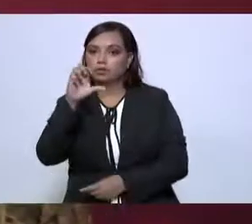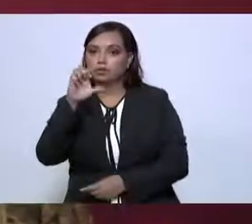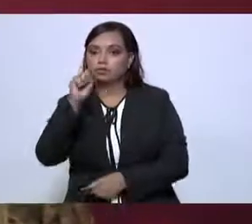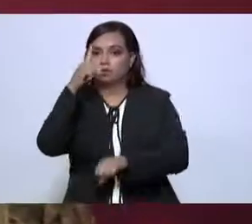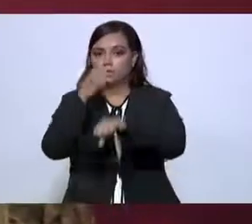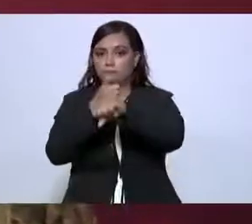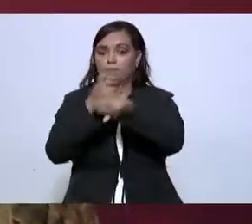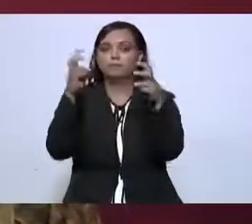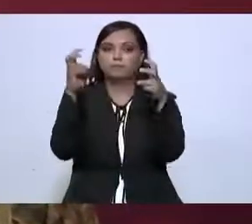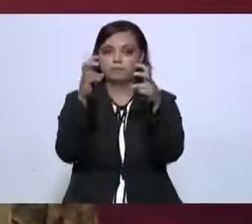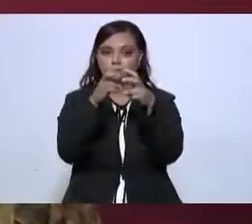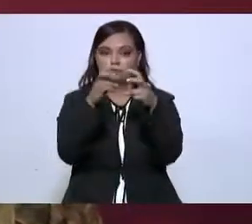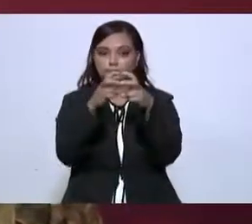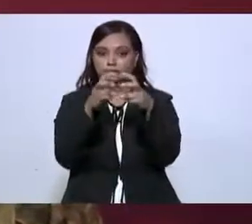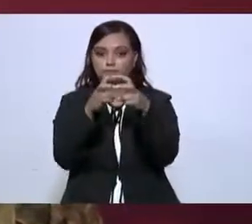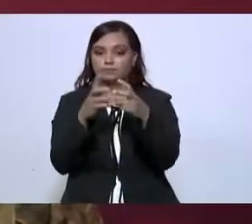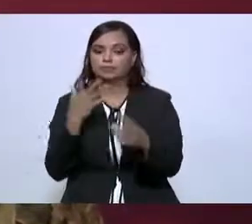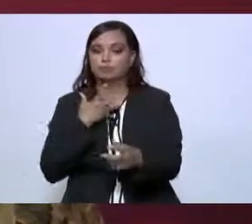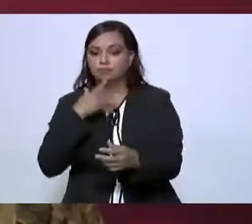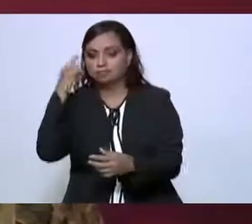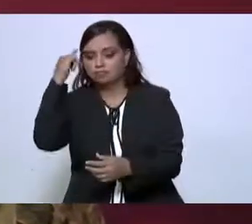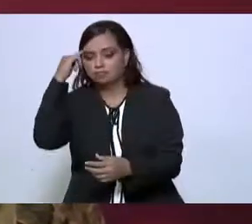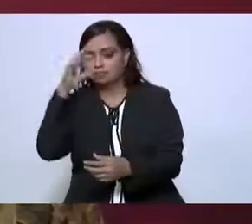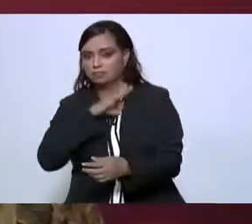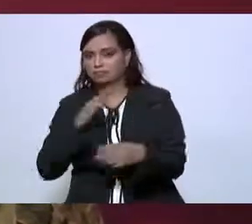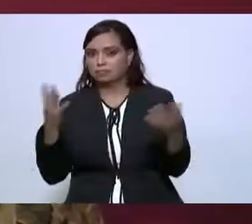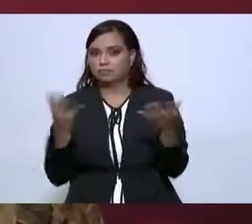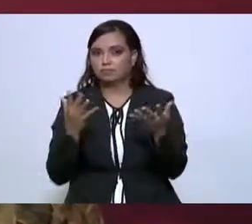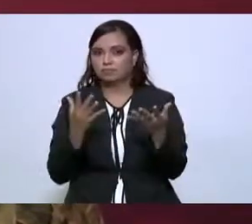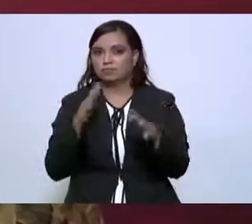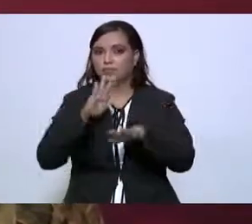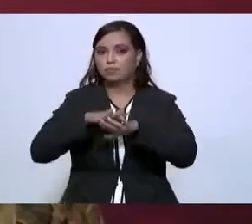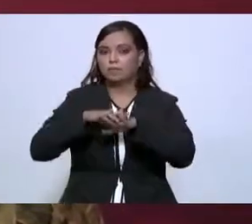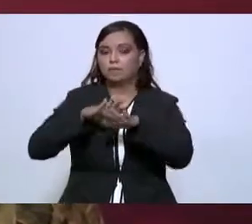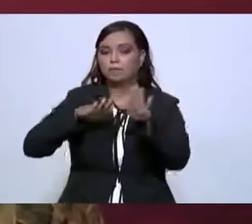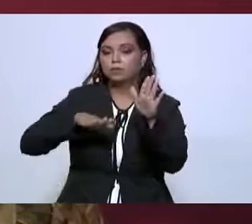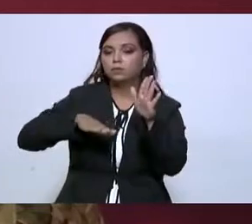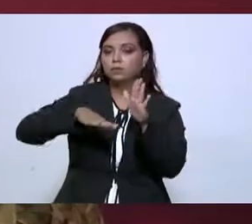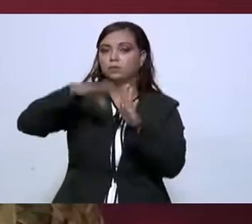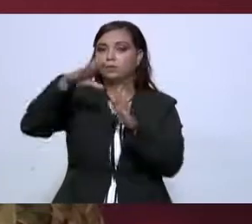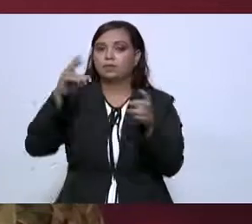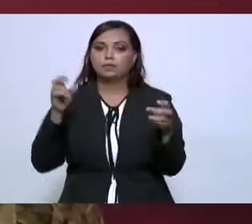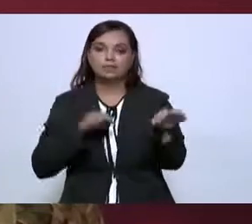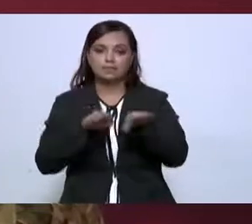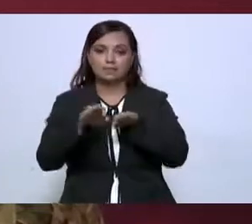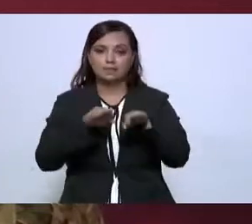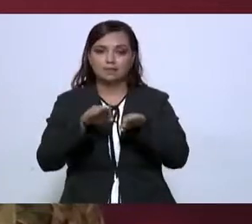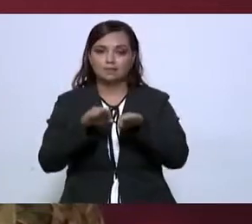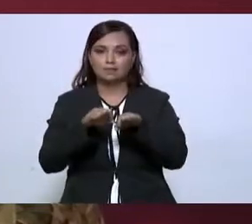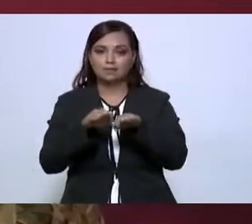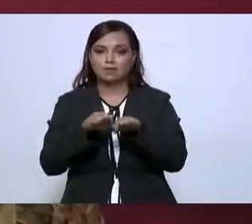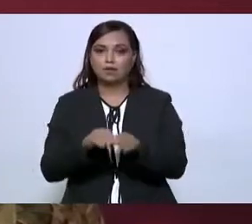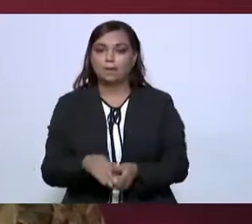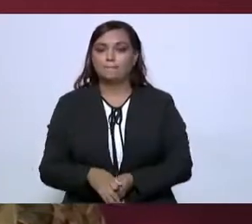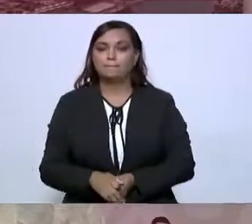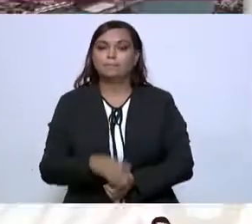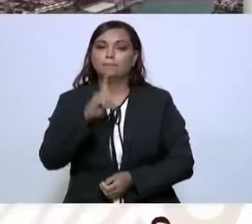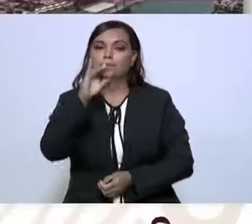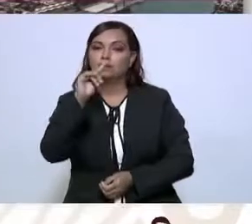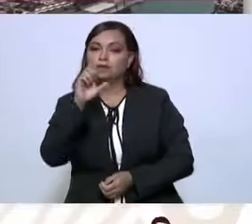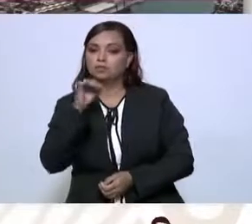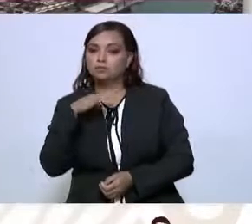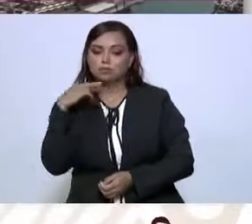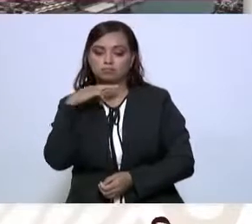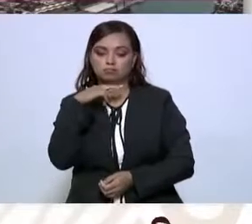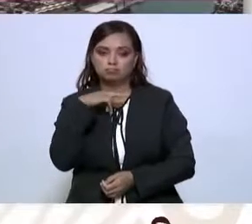nada en Tampico, tenemos pensado incrementar, digamos, los empleos directos, tanto directos como